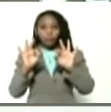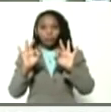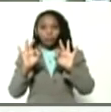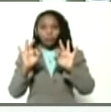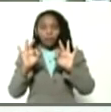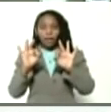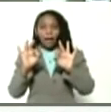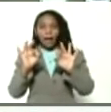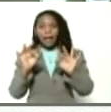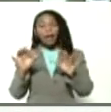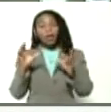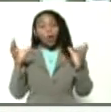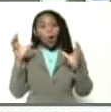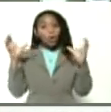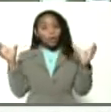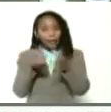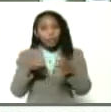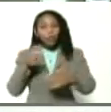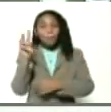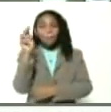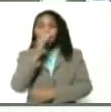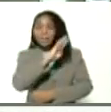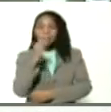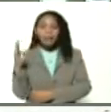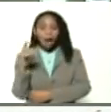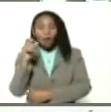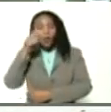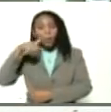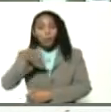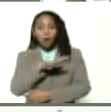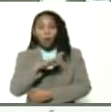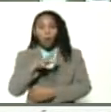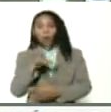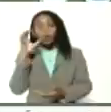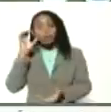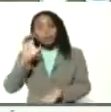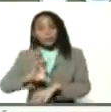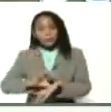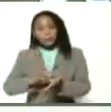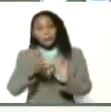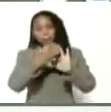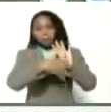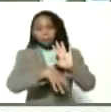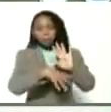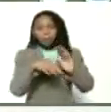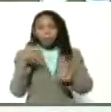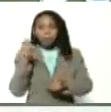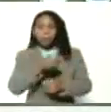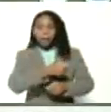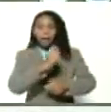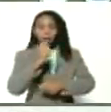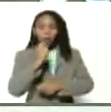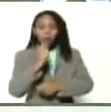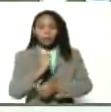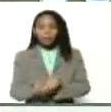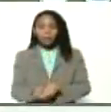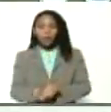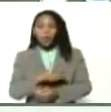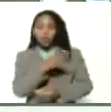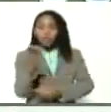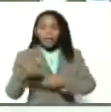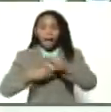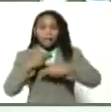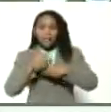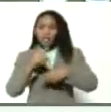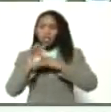en el Congreso Bicentenario de los Pueblos, capítulo, pescadores y pescadoras. Ustedes están haciendo algo ya en esa relación,